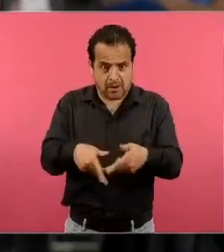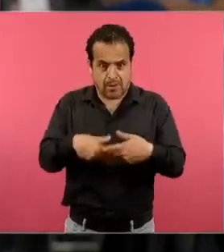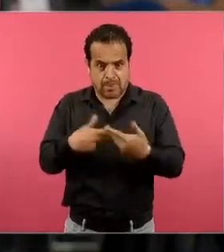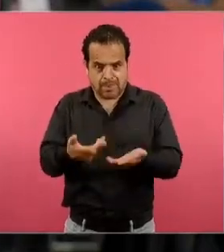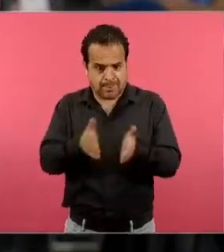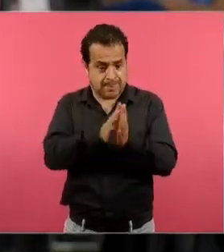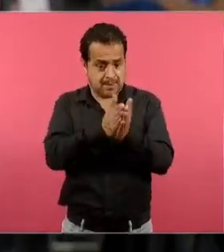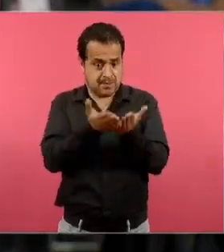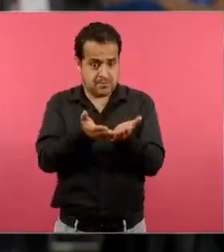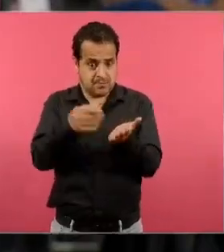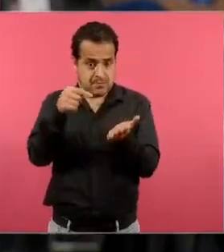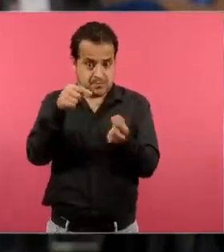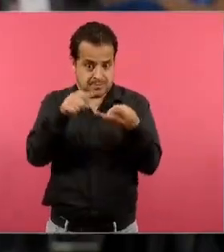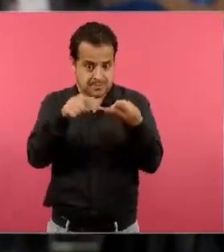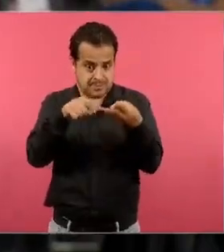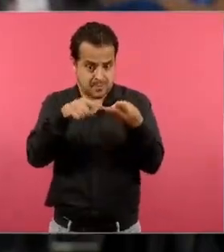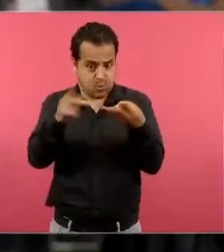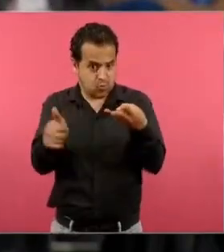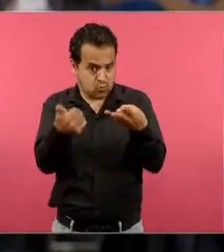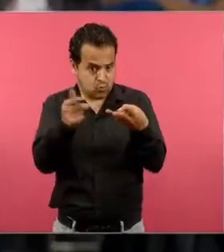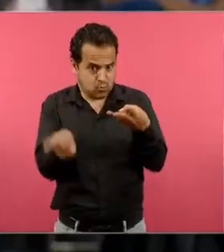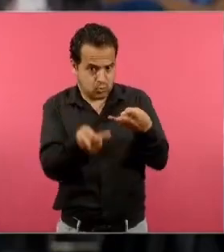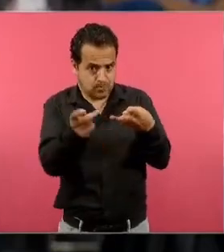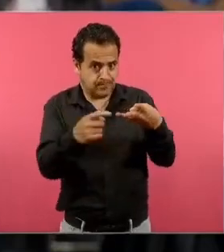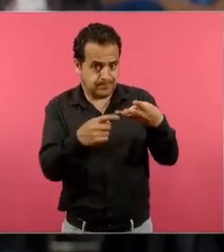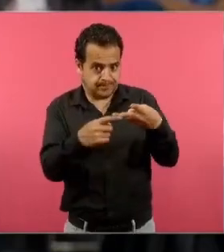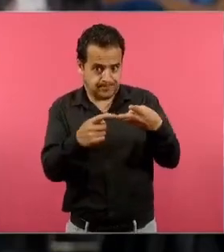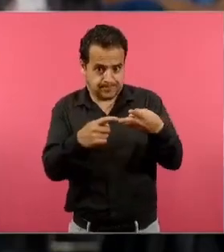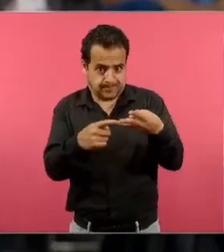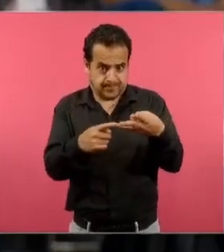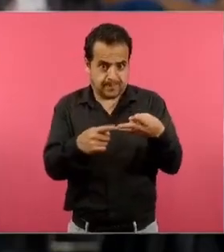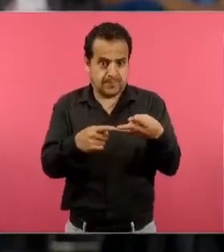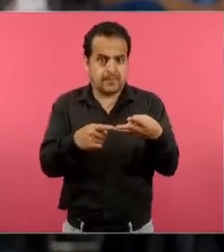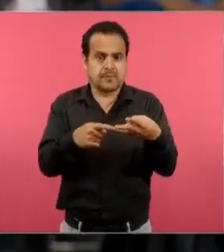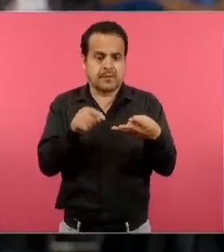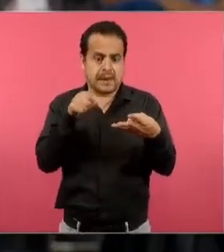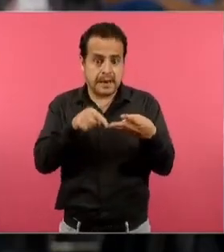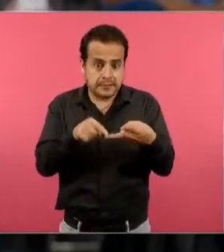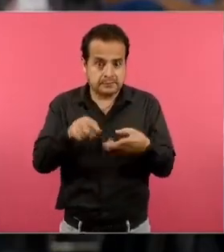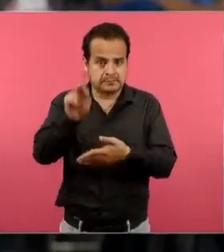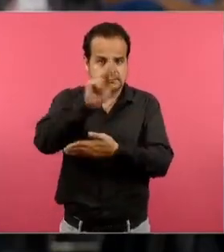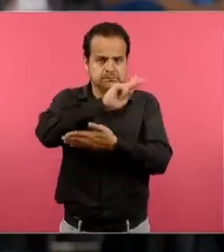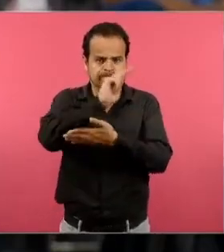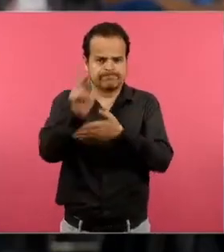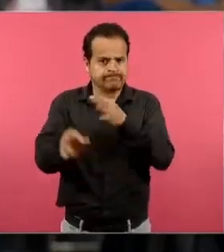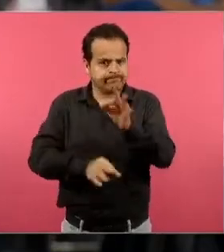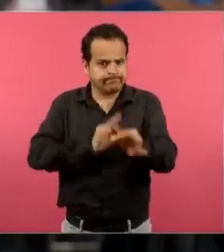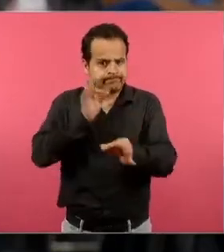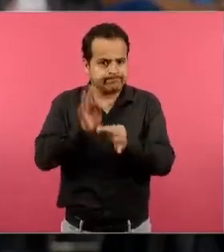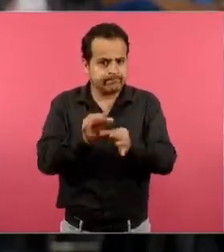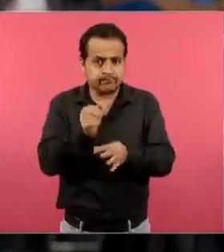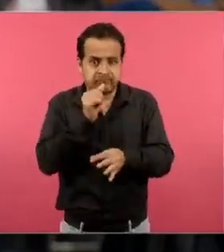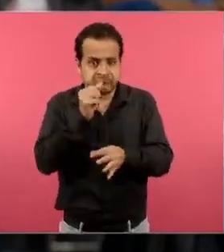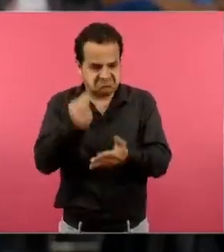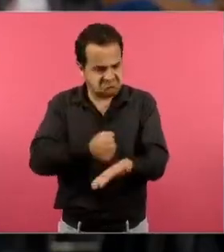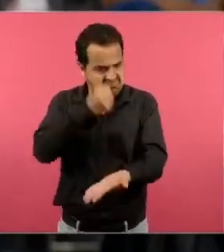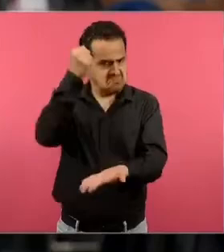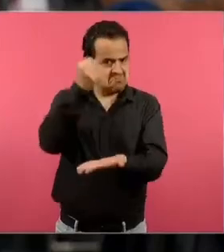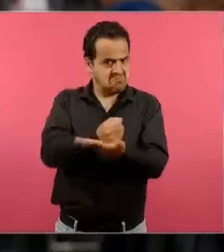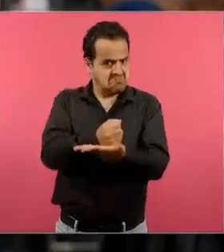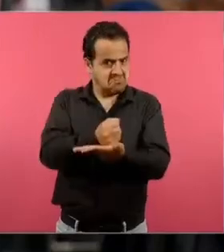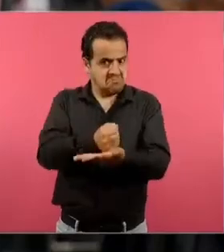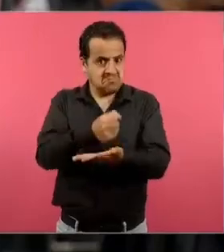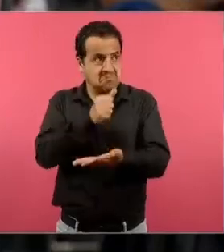en programas sintéticos o programas de estudio que no han sido autorizados, que no están vigentes,